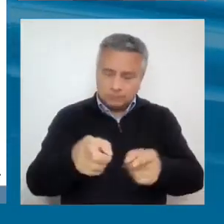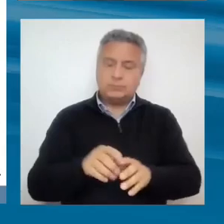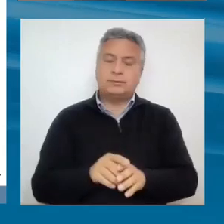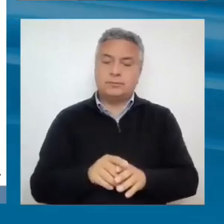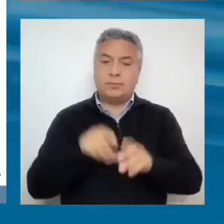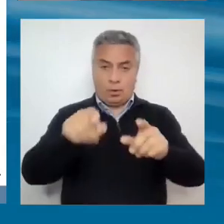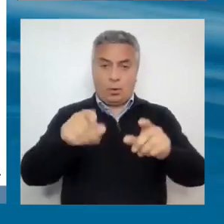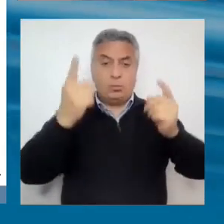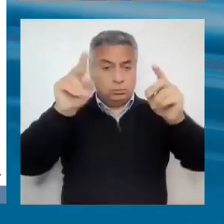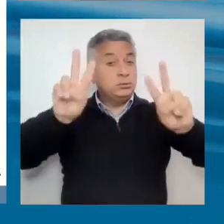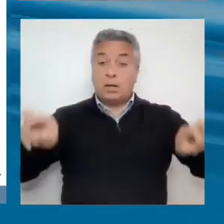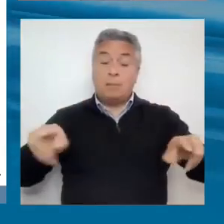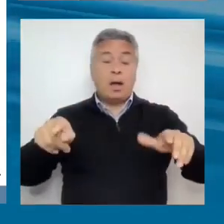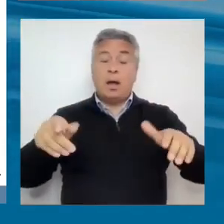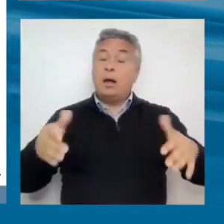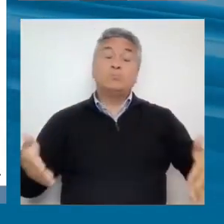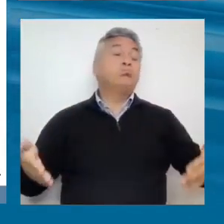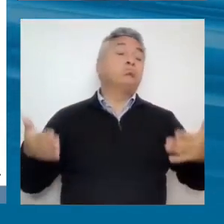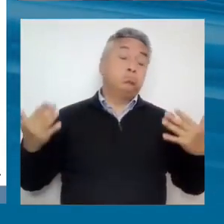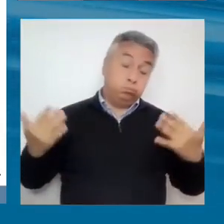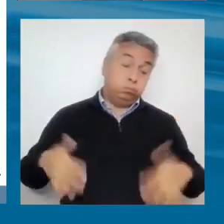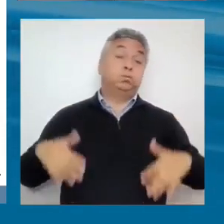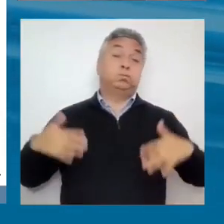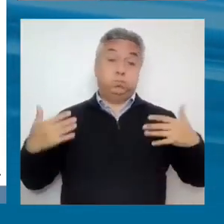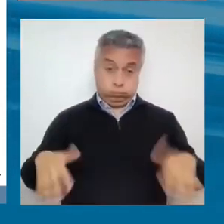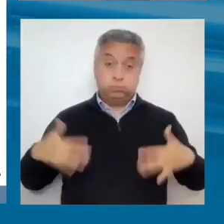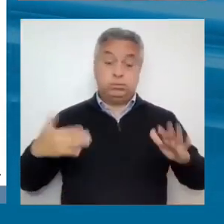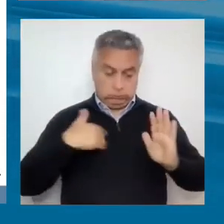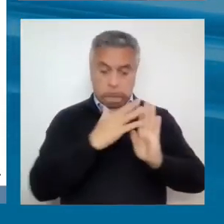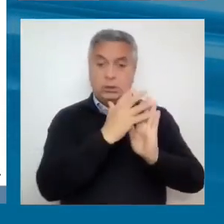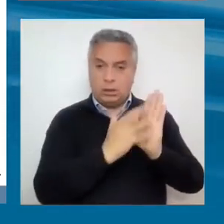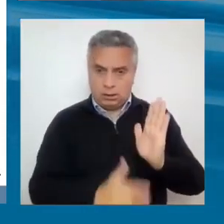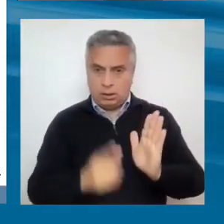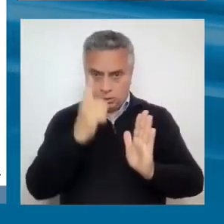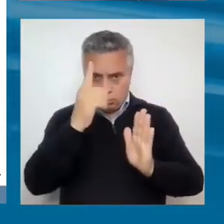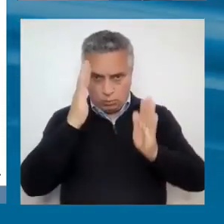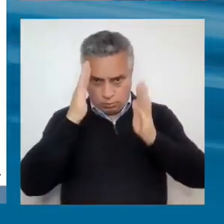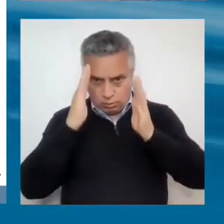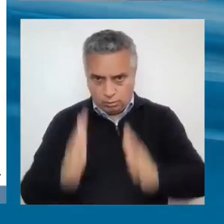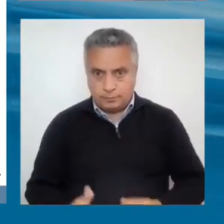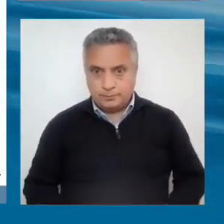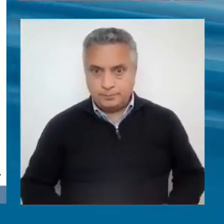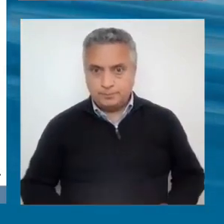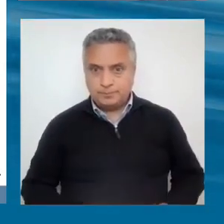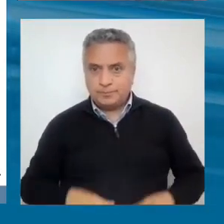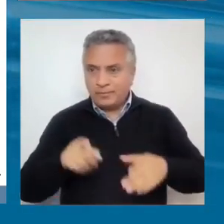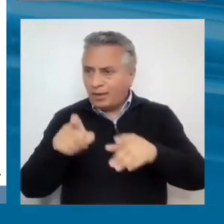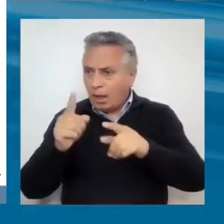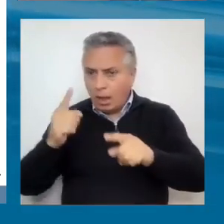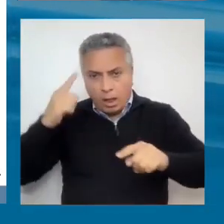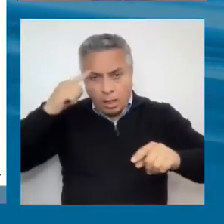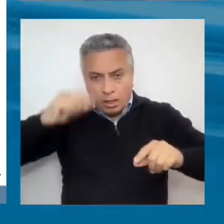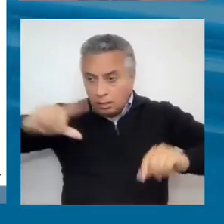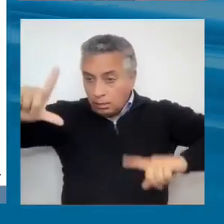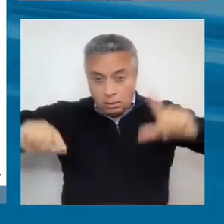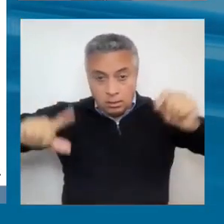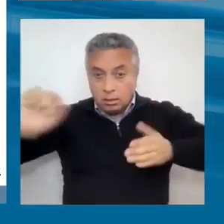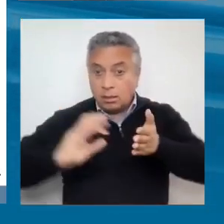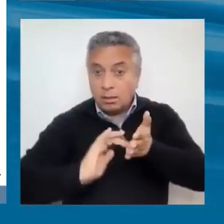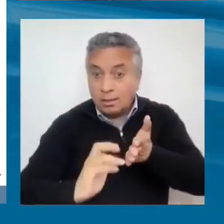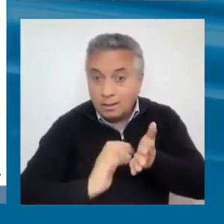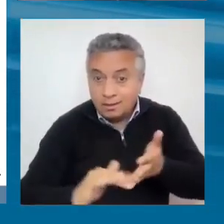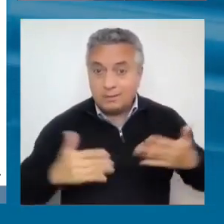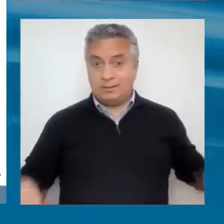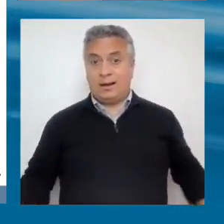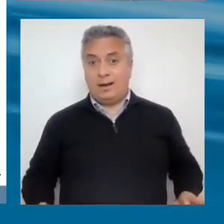enorme, que le dedicamos un capítulo en el reporte. La brecha digital, perdón, los flujos migratorios intradicionales